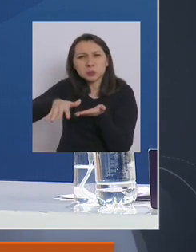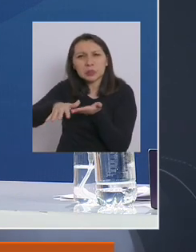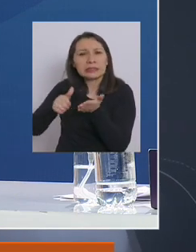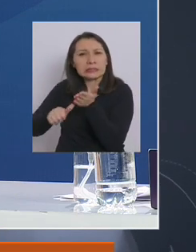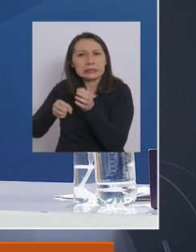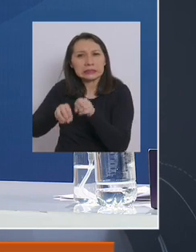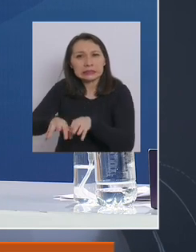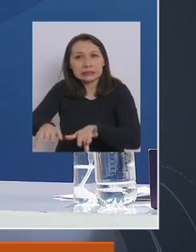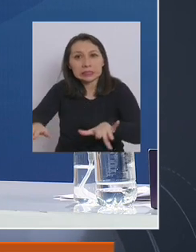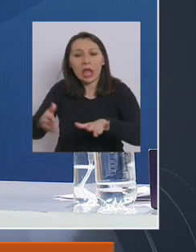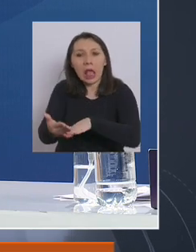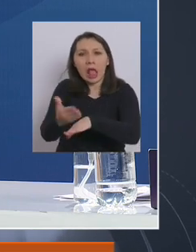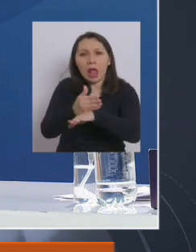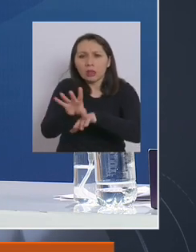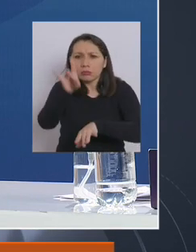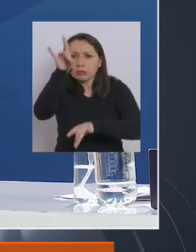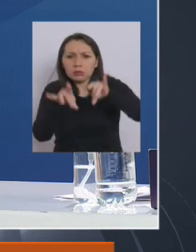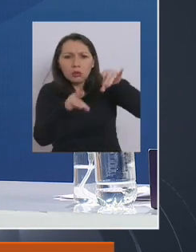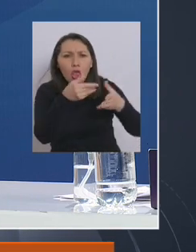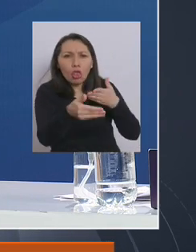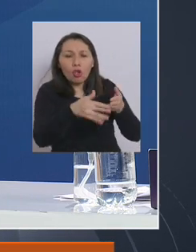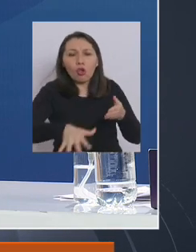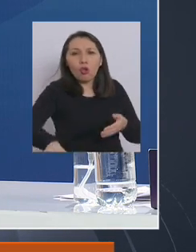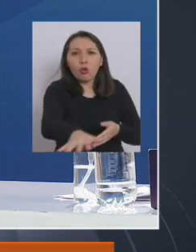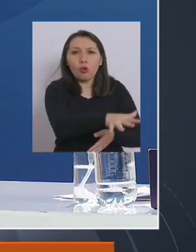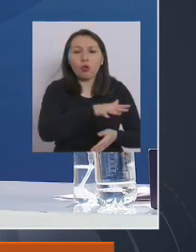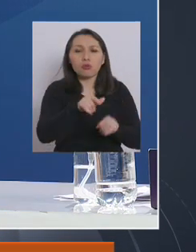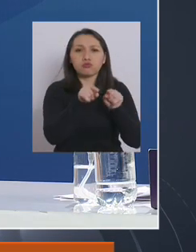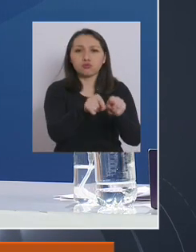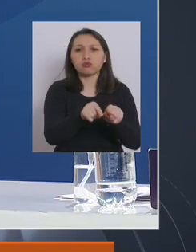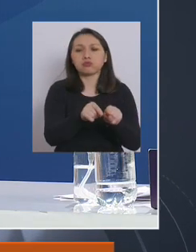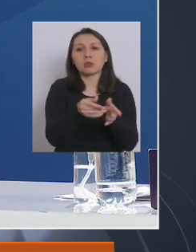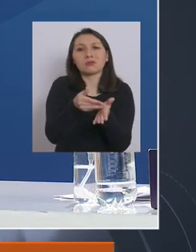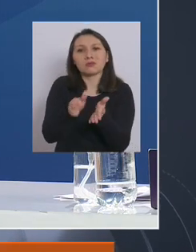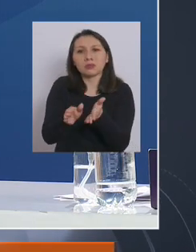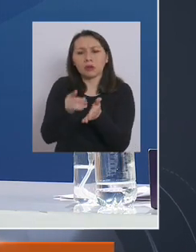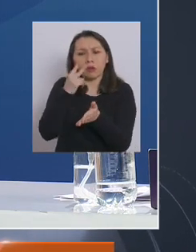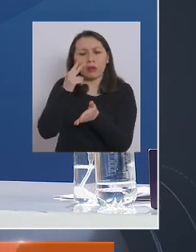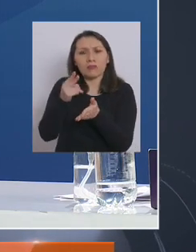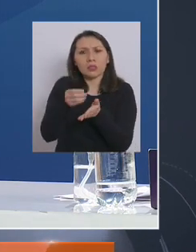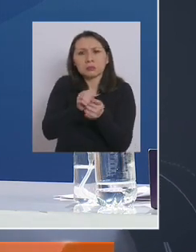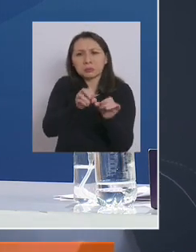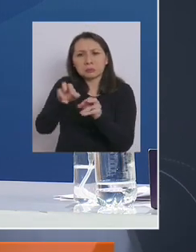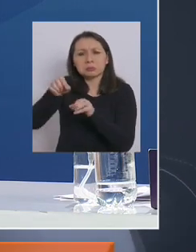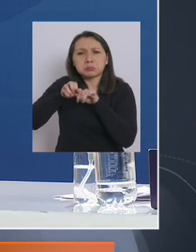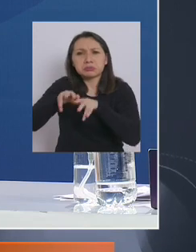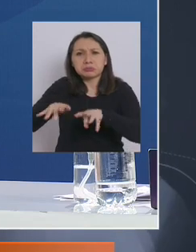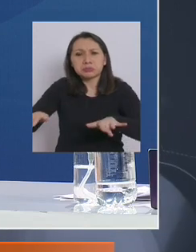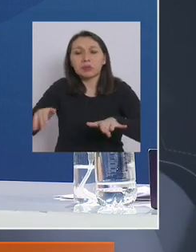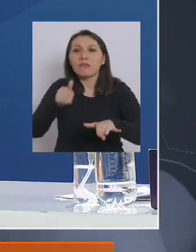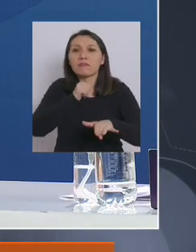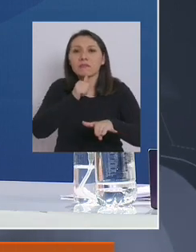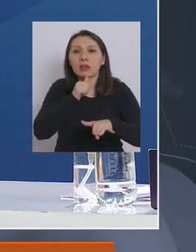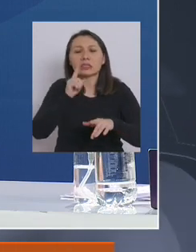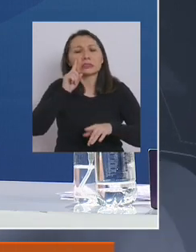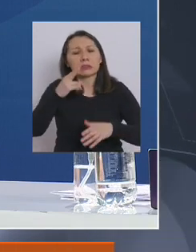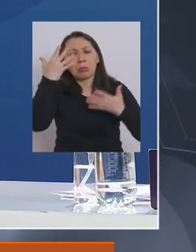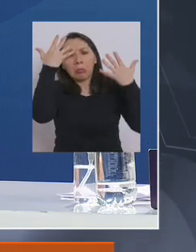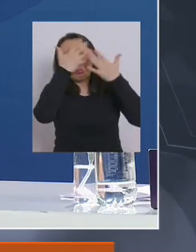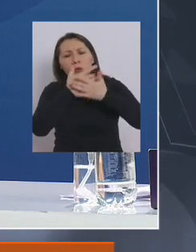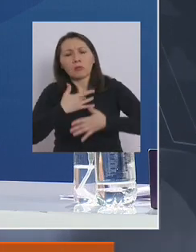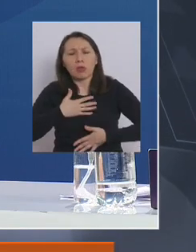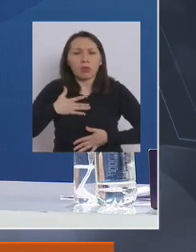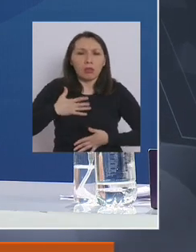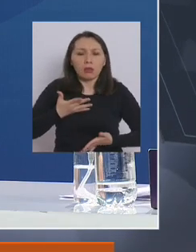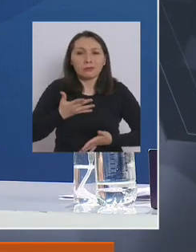adelantarnos en encontrar aquellos casos que están eliminando el virus sin antes tener los síntomas. Por lo